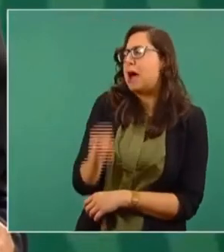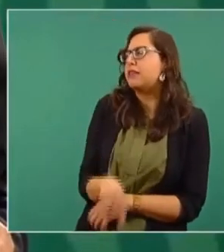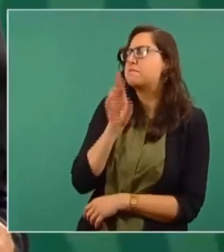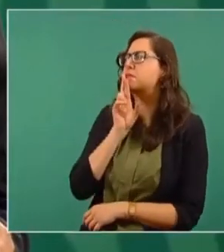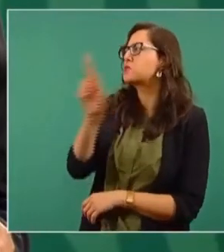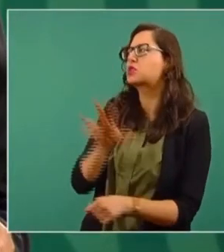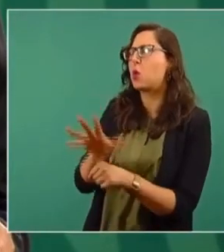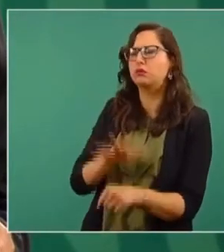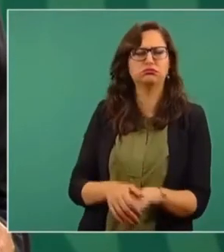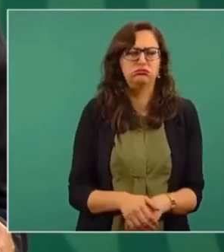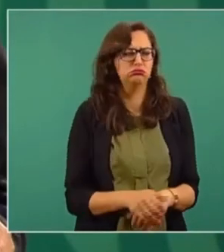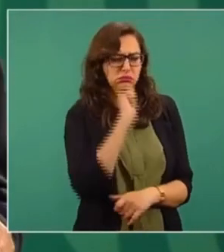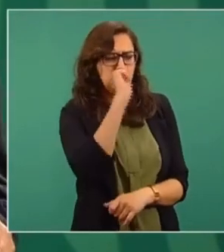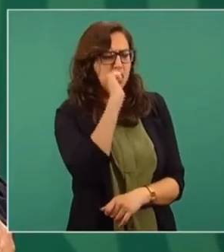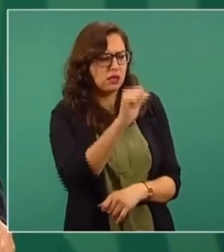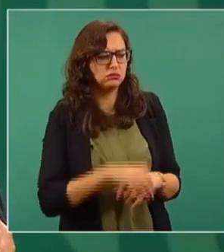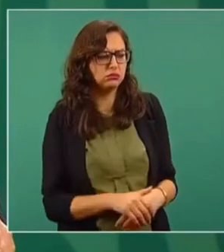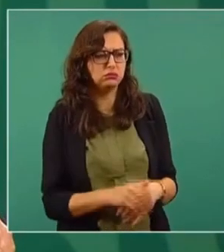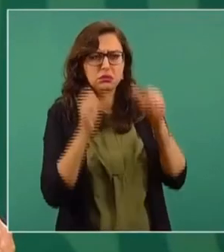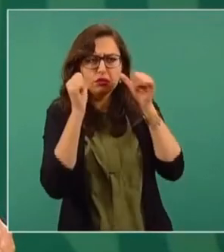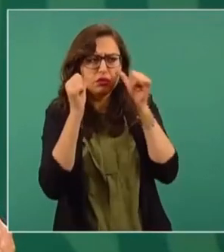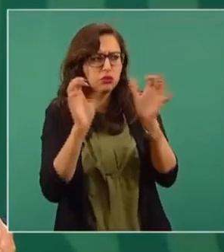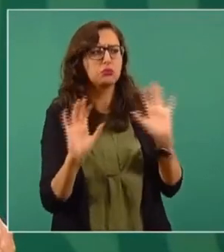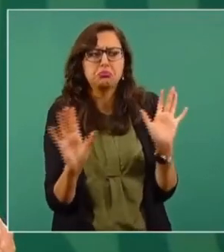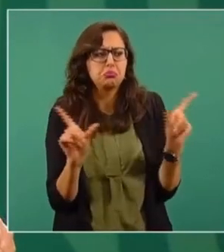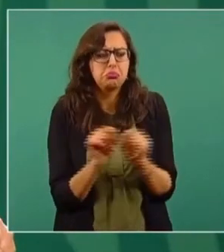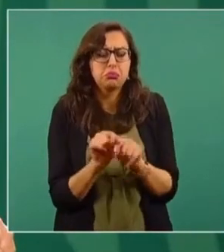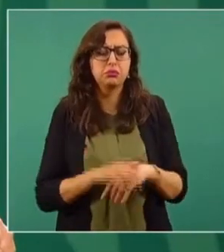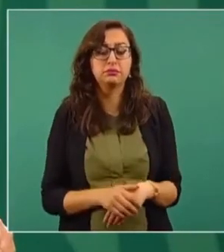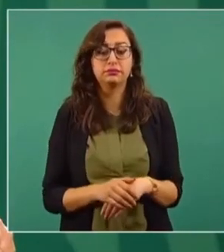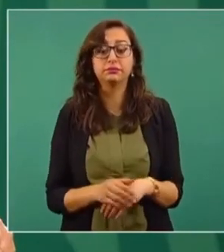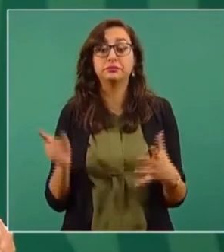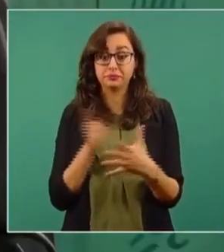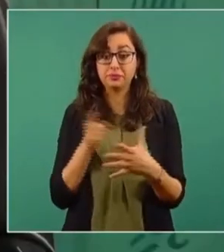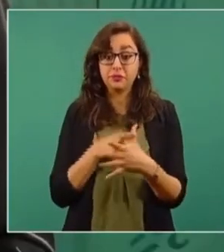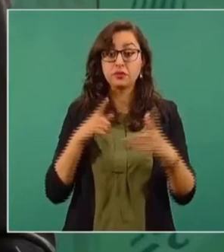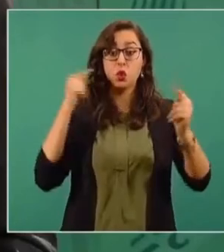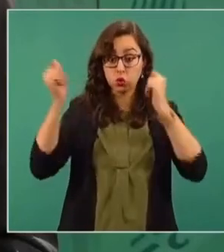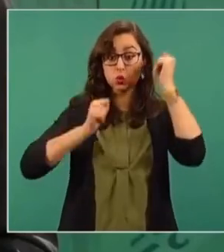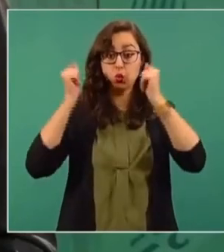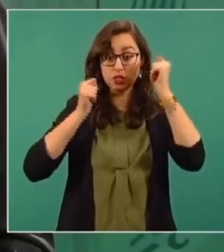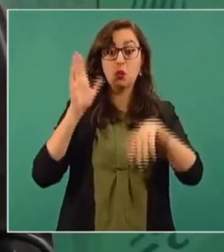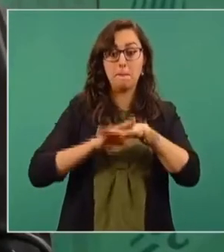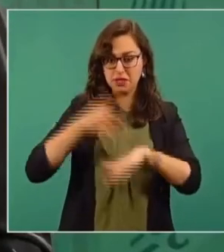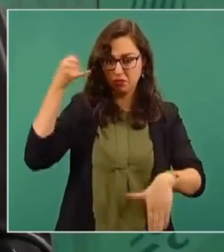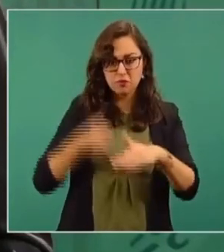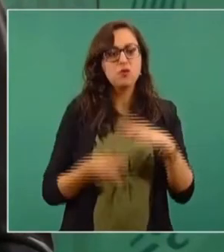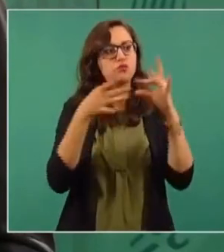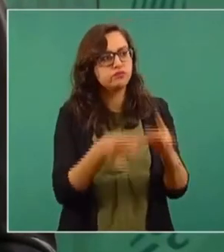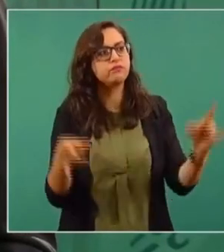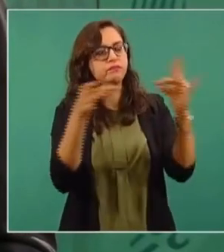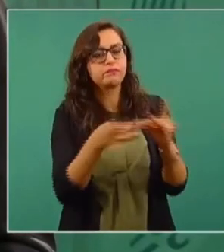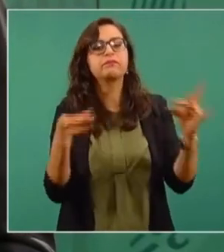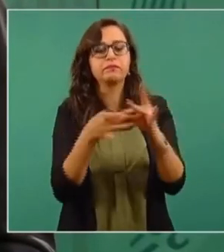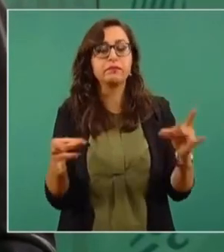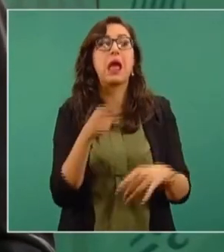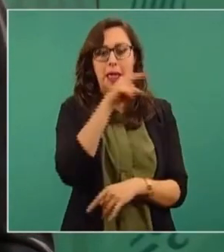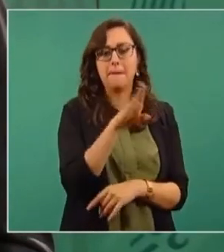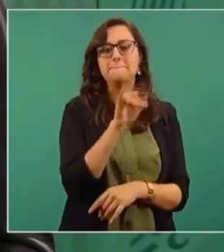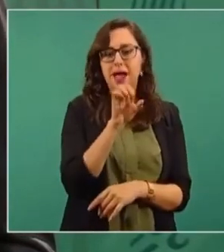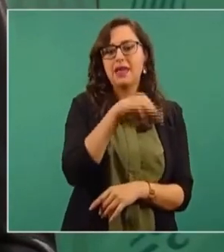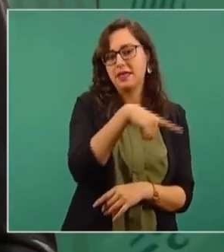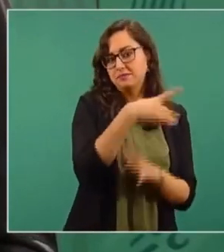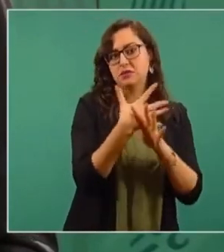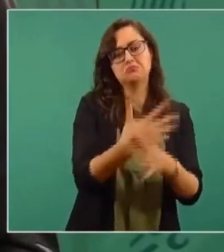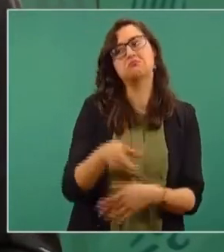El otro sector, el turismo. Ahí sí, me amplié y ahí sí hizo un comentario sobre la belleza de México.